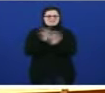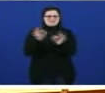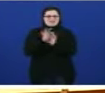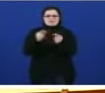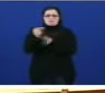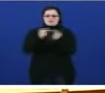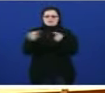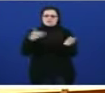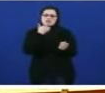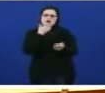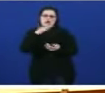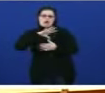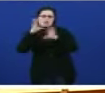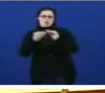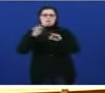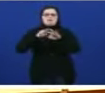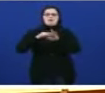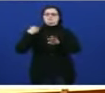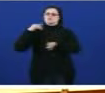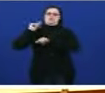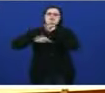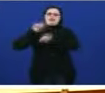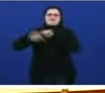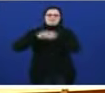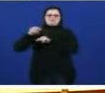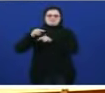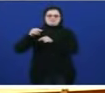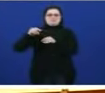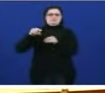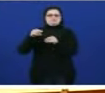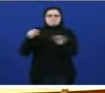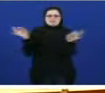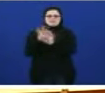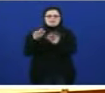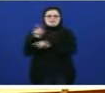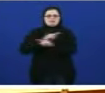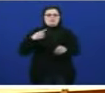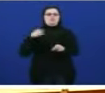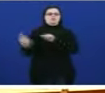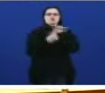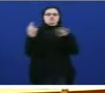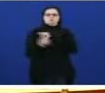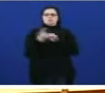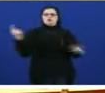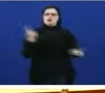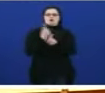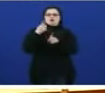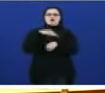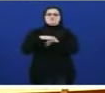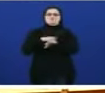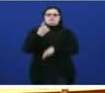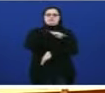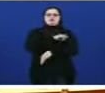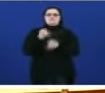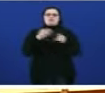nome para reducir a emisión de gases de efecto invernadoiro e mentras relean mentras discuten que o goberno español teñen parado o